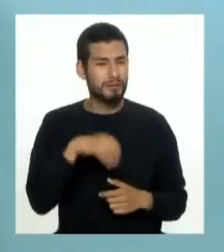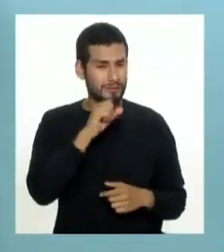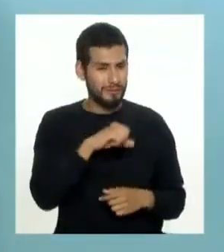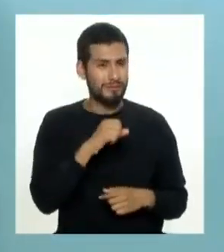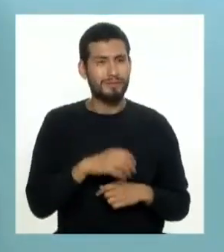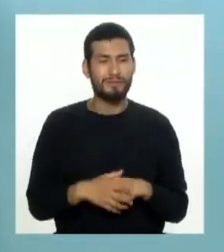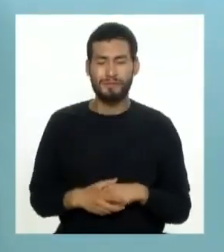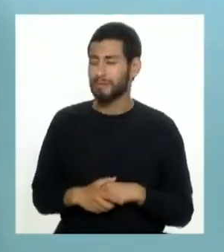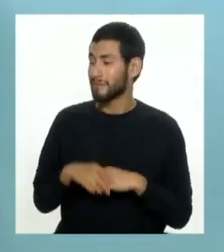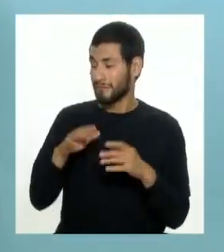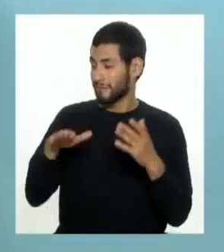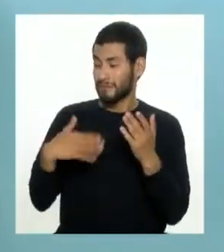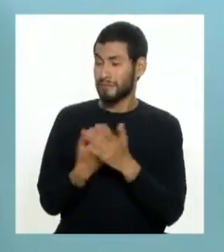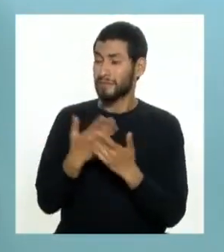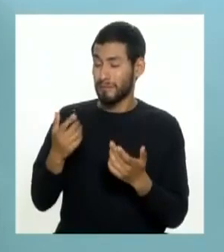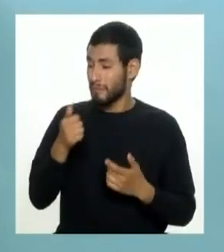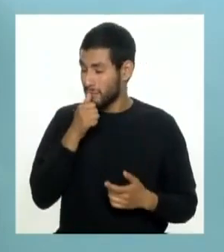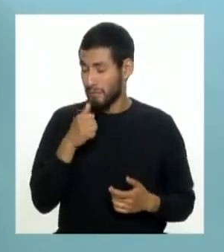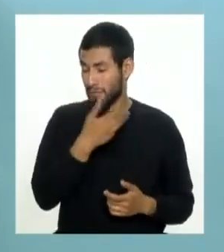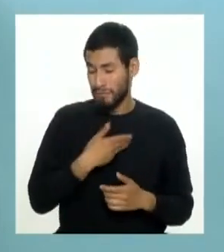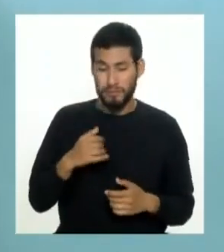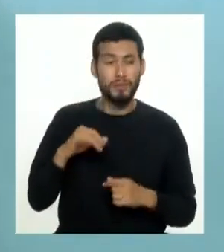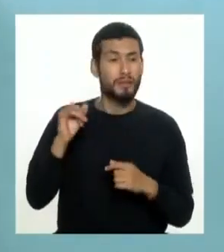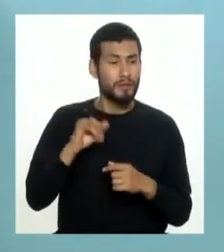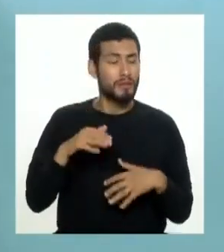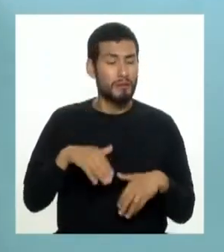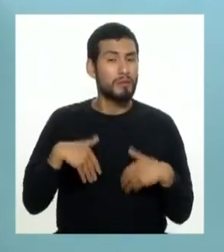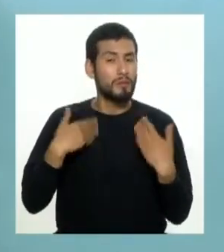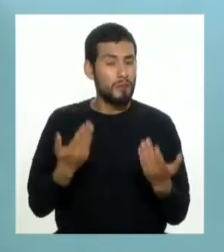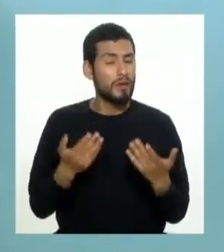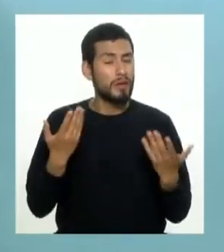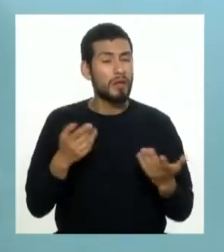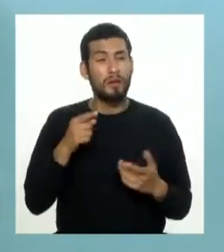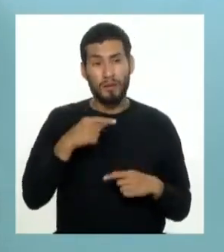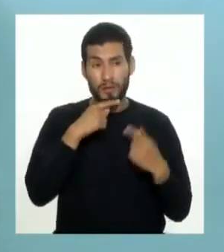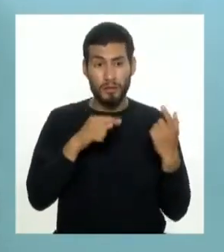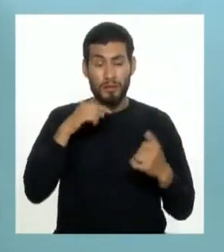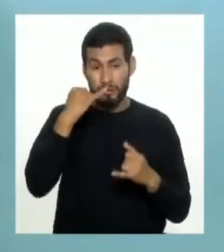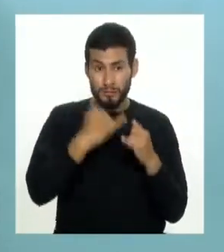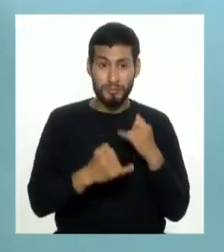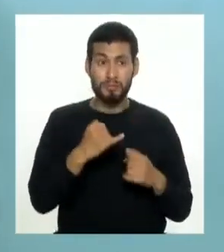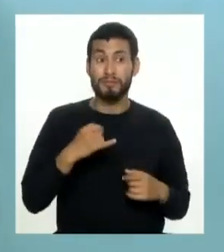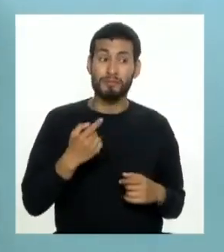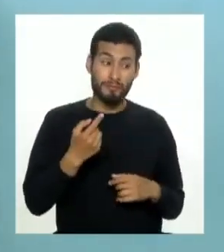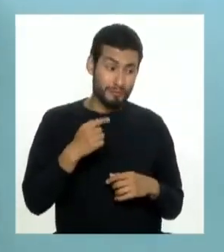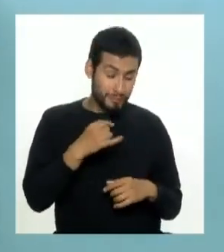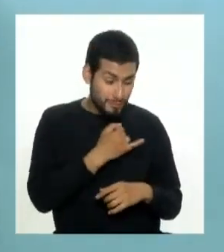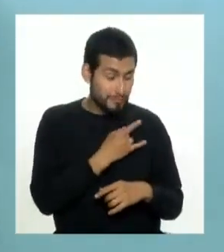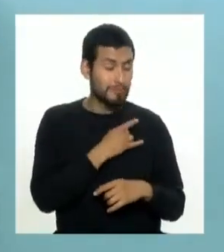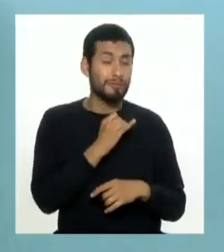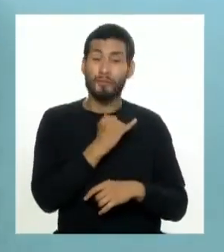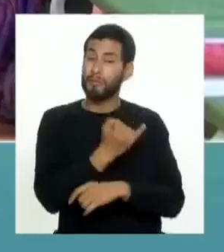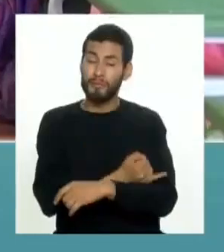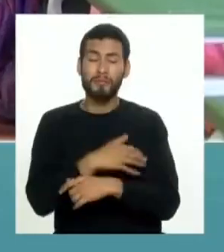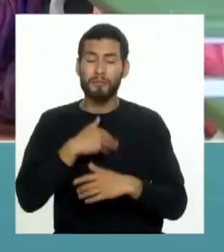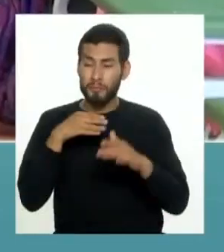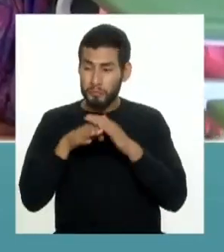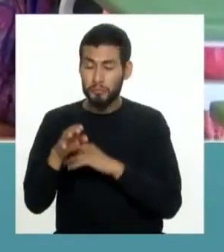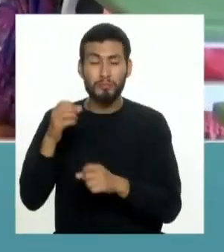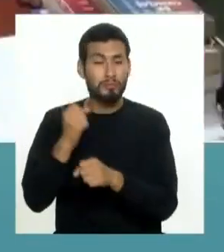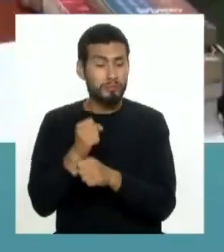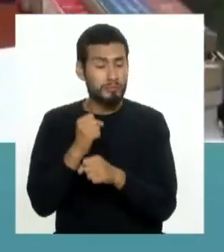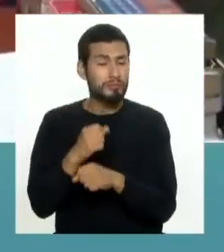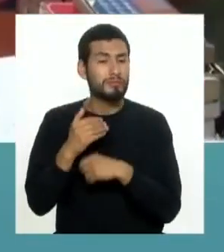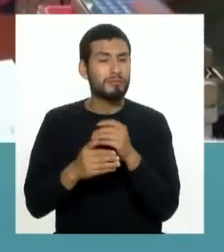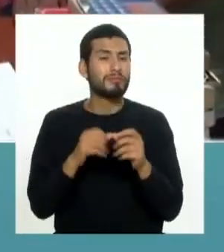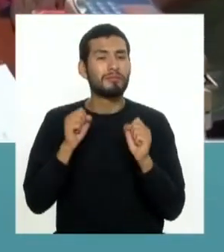la posibilidad de abrirles la posibilidad de que esos chicos terminando estos estudios puedan insertarse en un mercado laboral que les